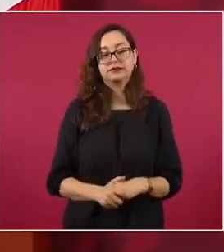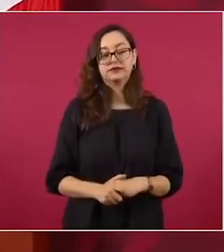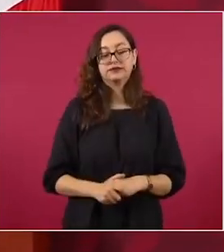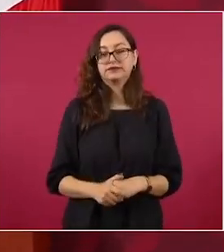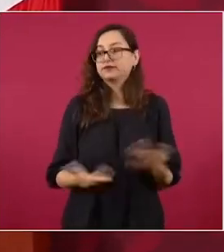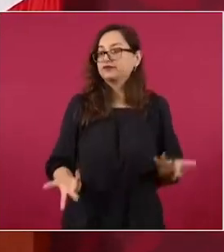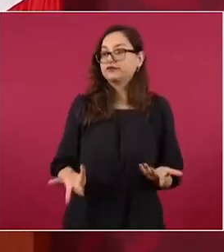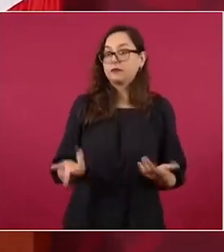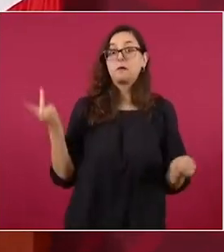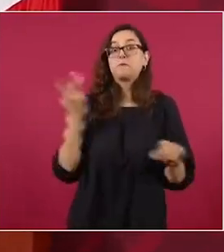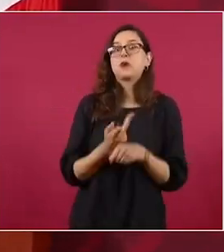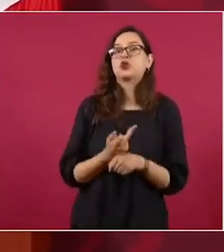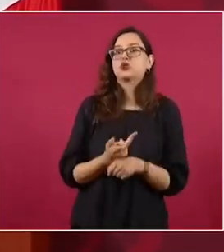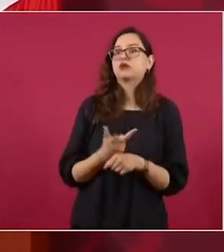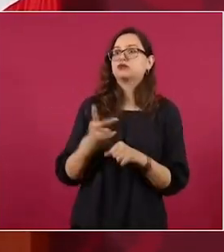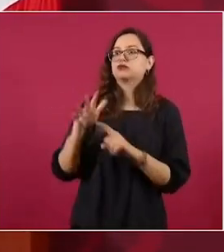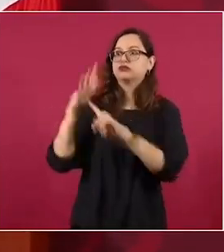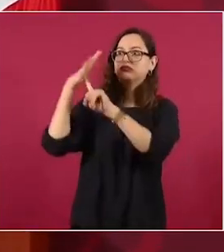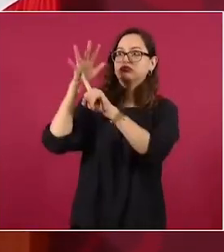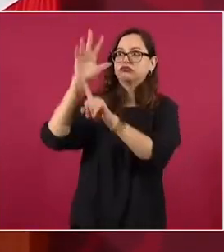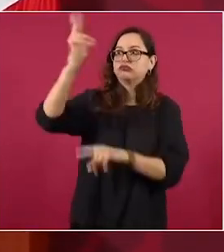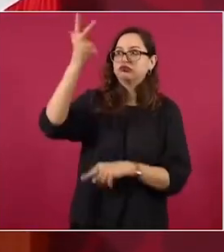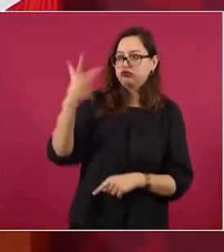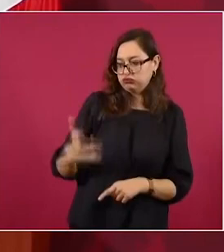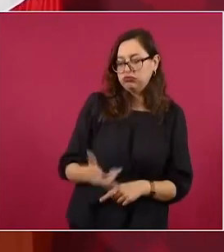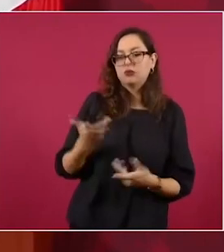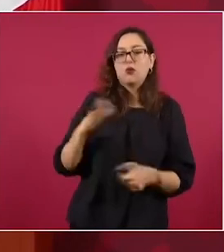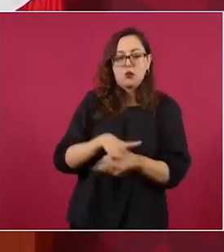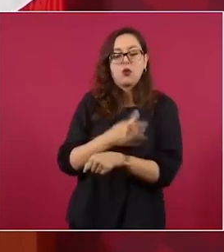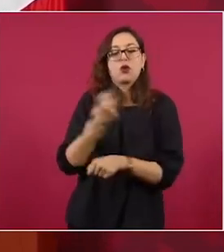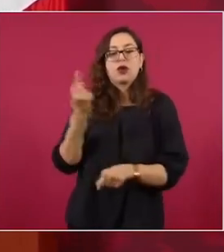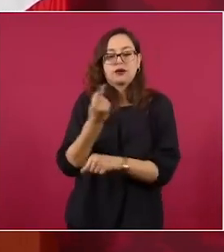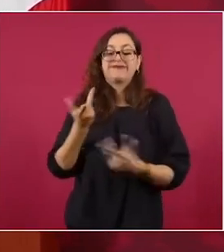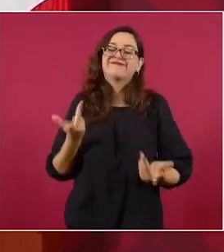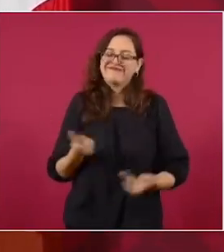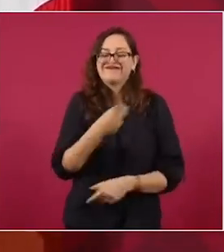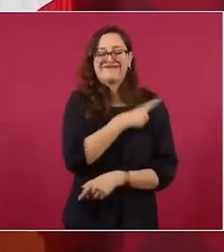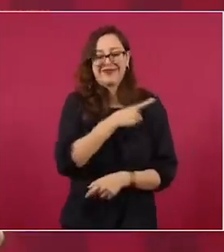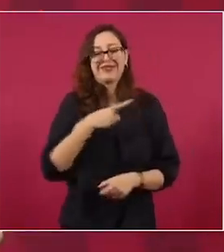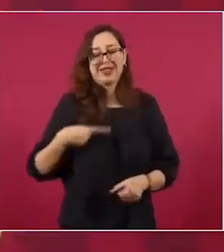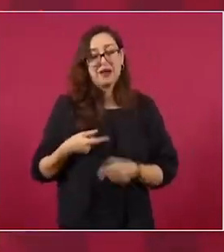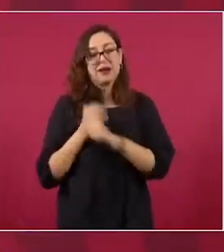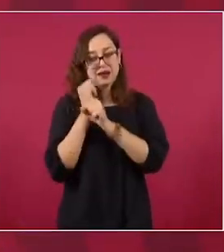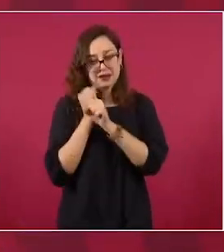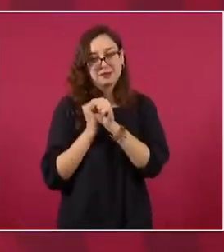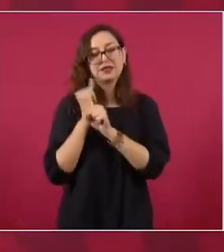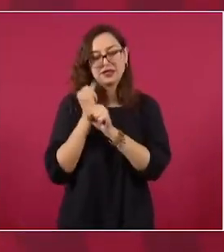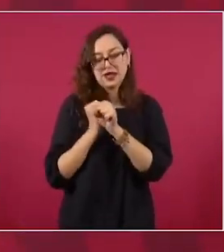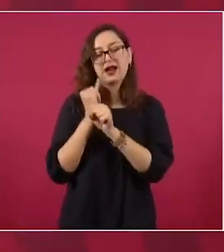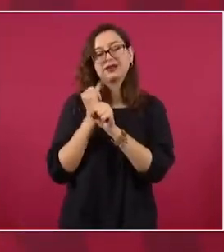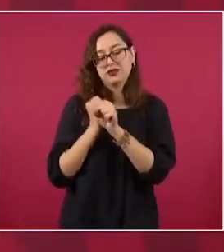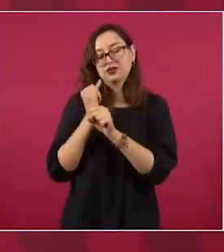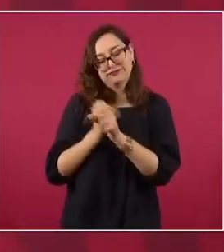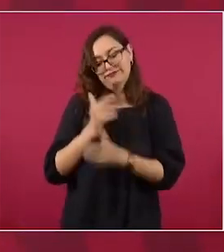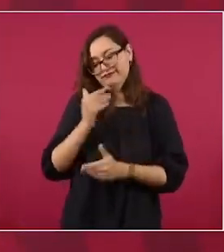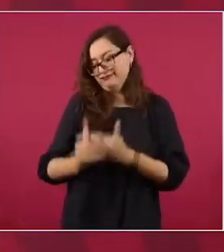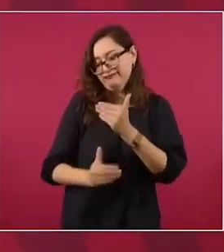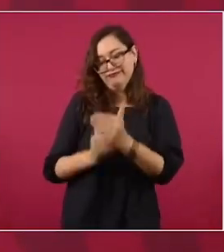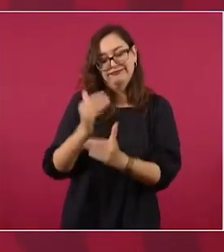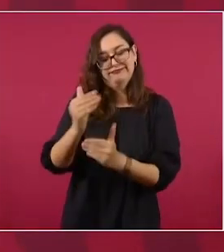sobre lo sucedido, actuando con mucha responsabilidad.